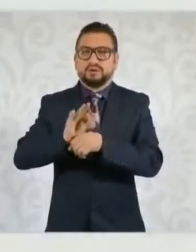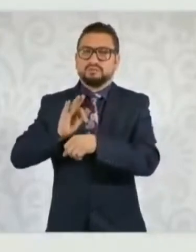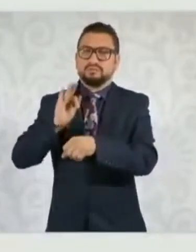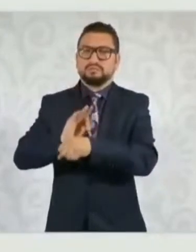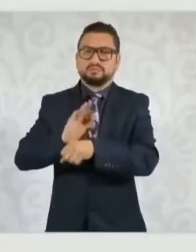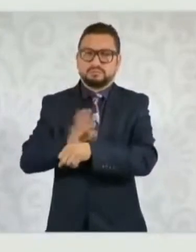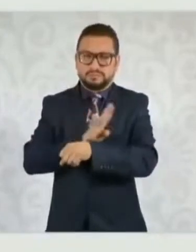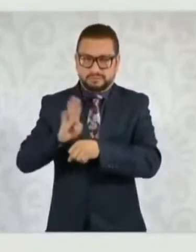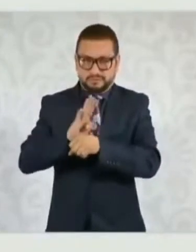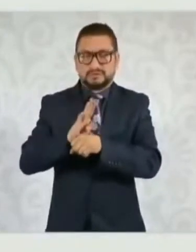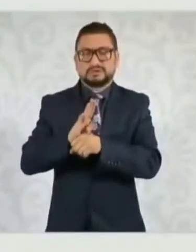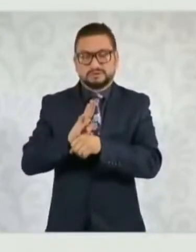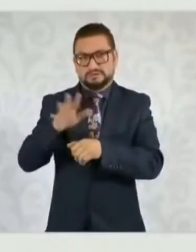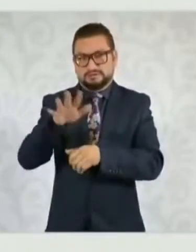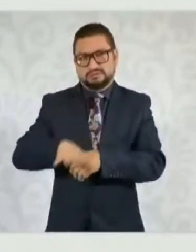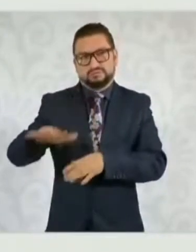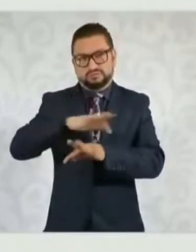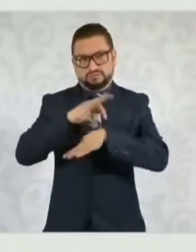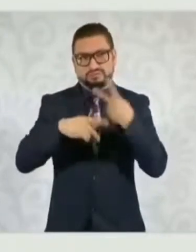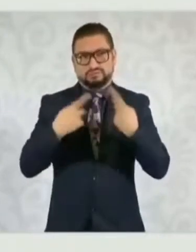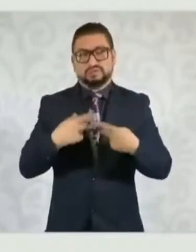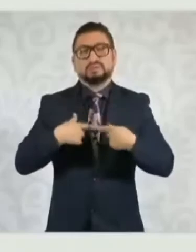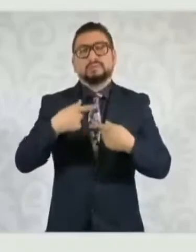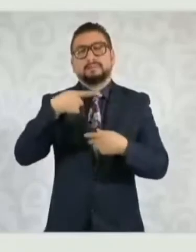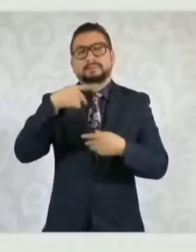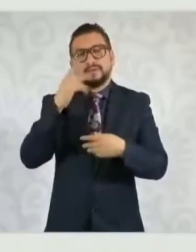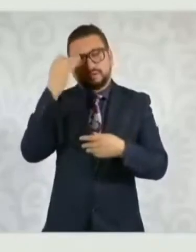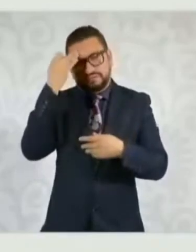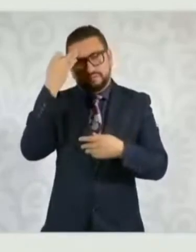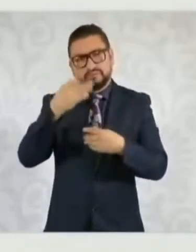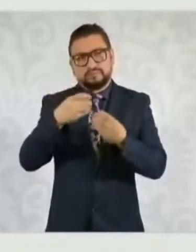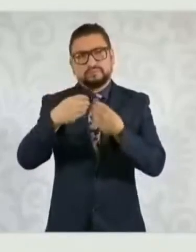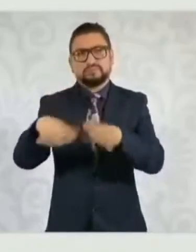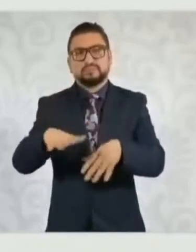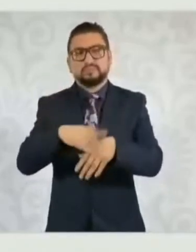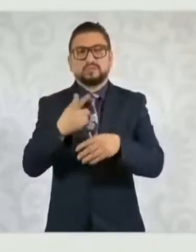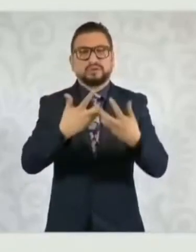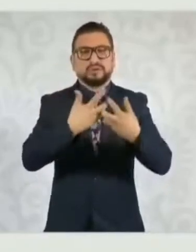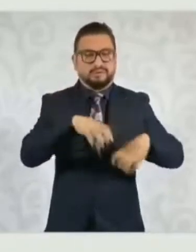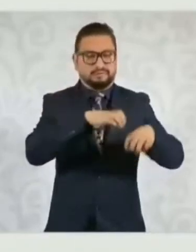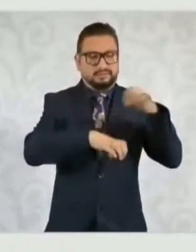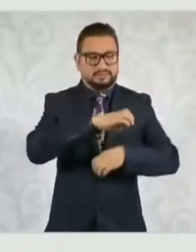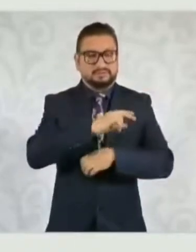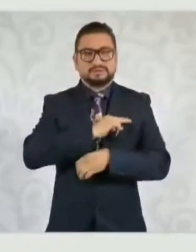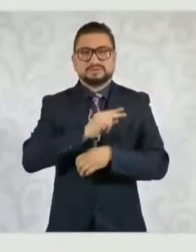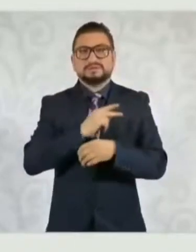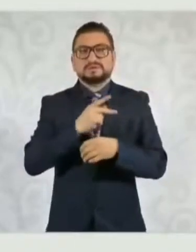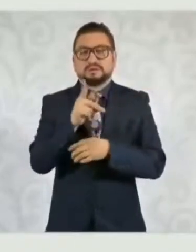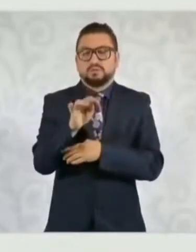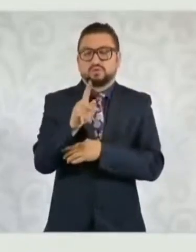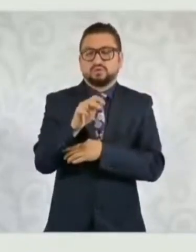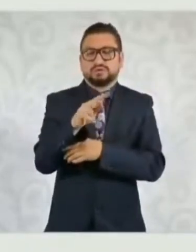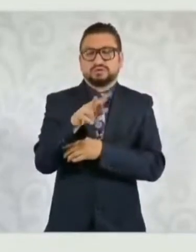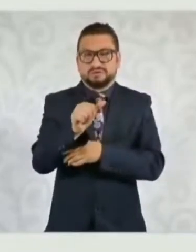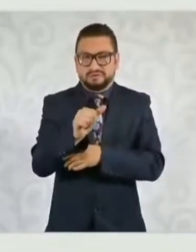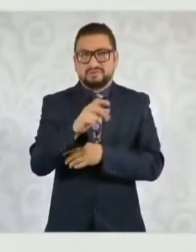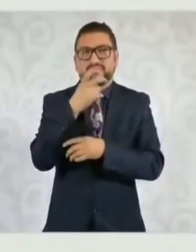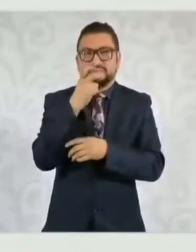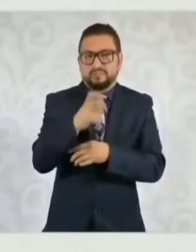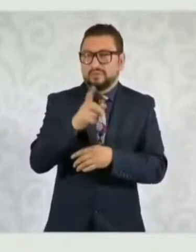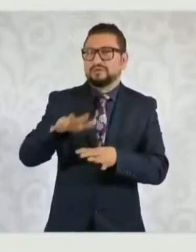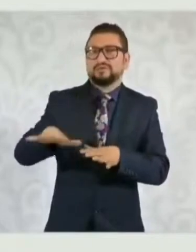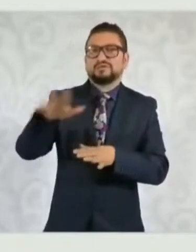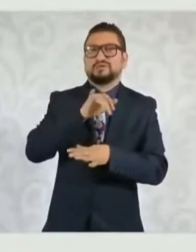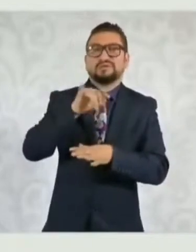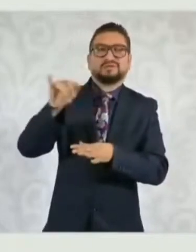público. Y este bienestar público se pierde con el concepto de empresa productiva del Estado. Vulneró con esto